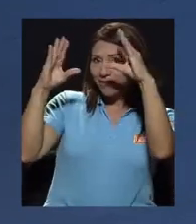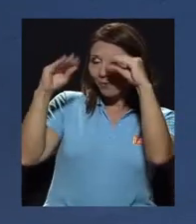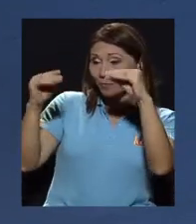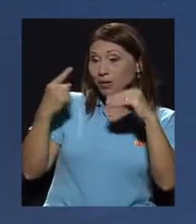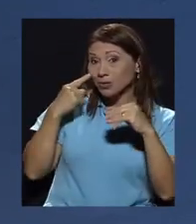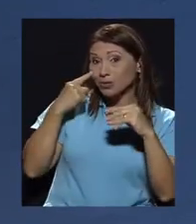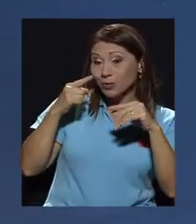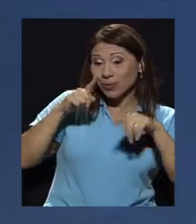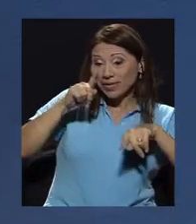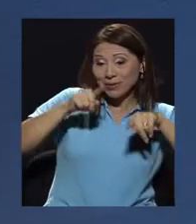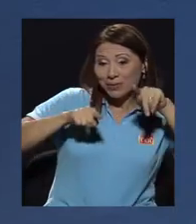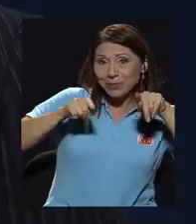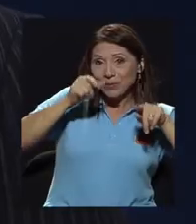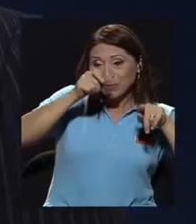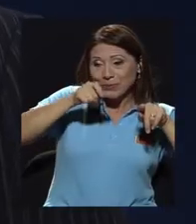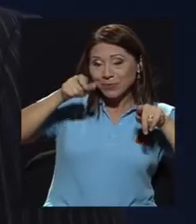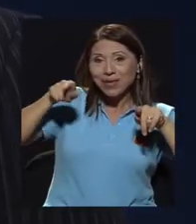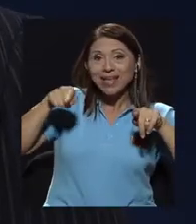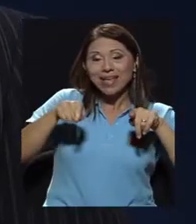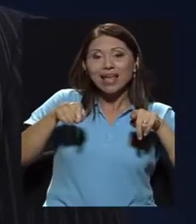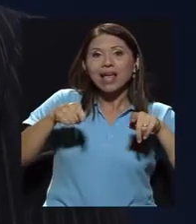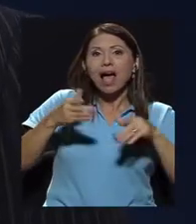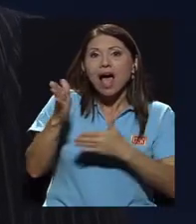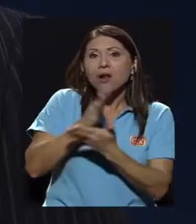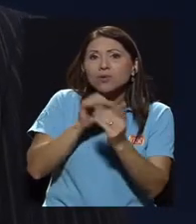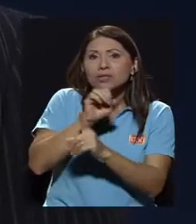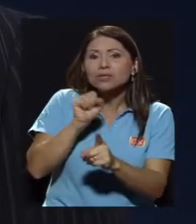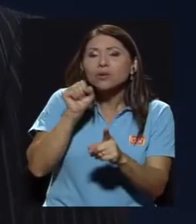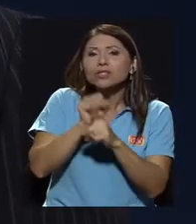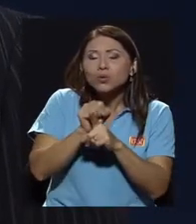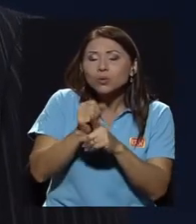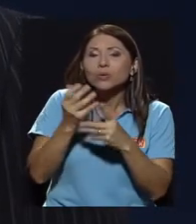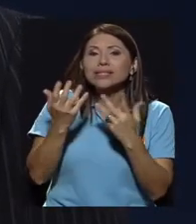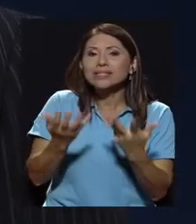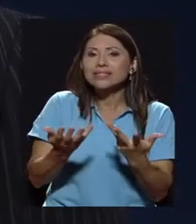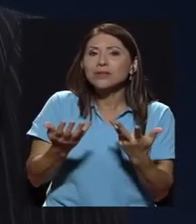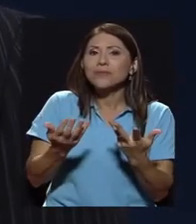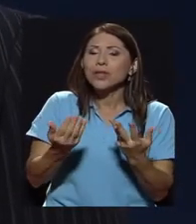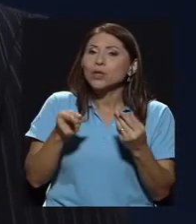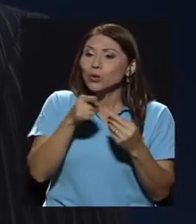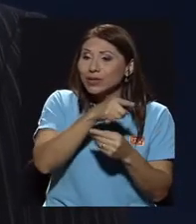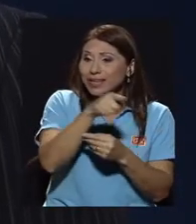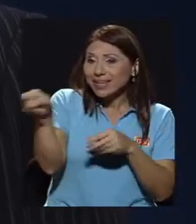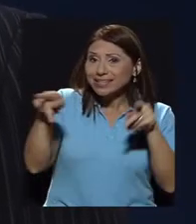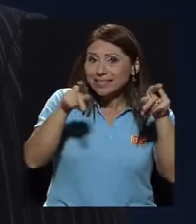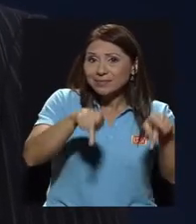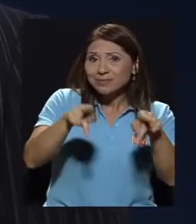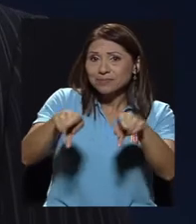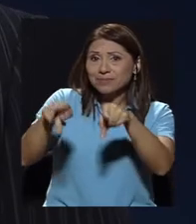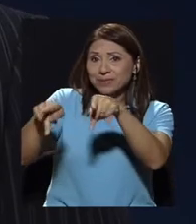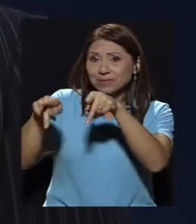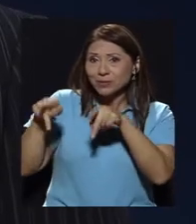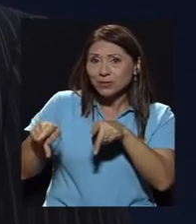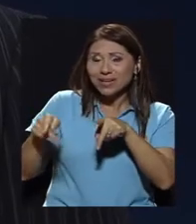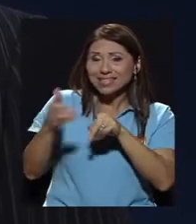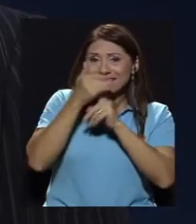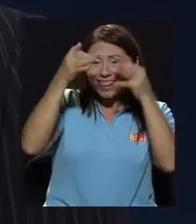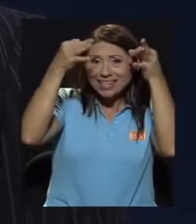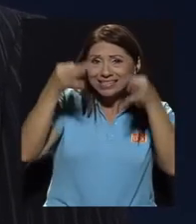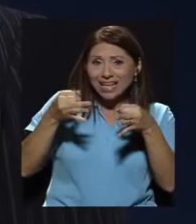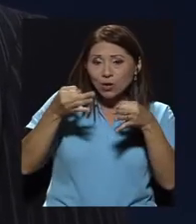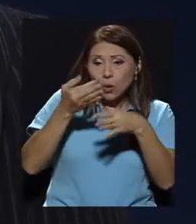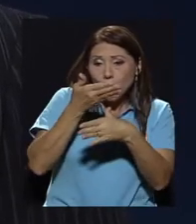veía la gráfica que, por ejemplo, hay casos donde existe una gran penetración porque esas personas que decidieron